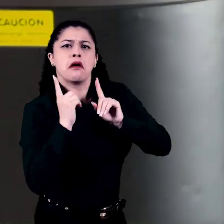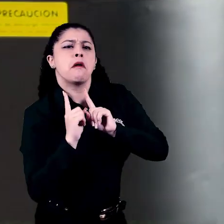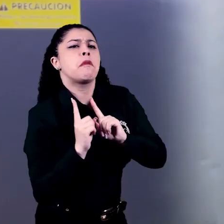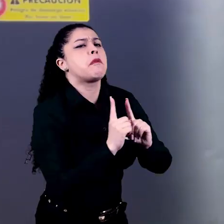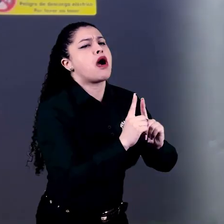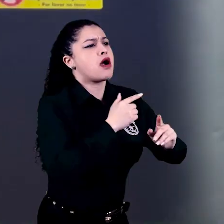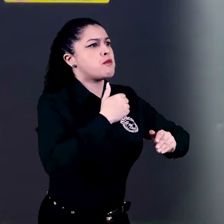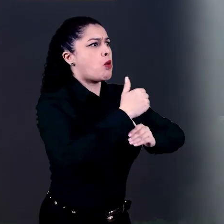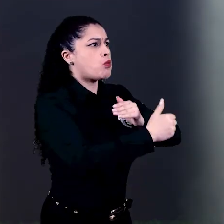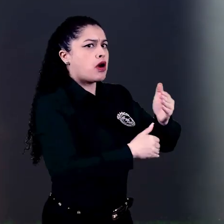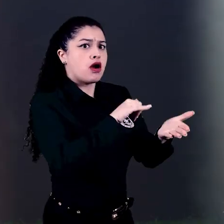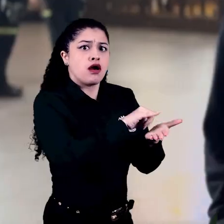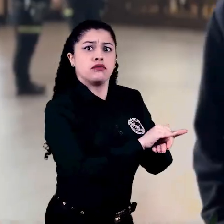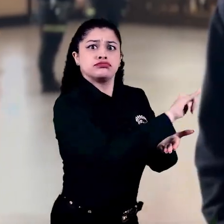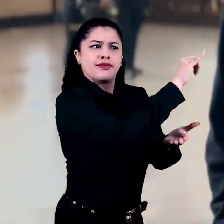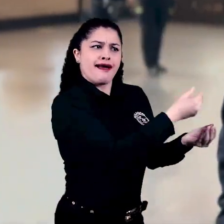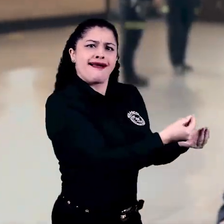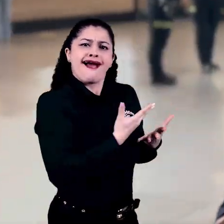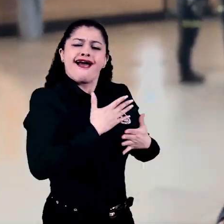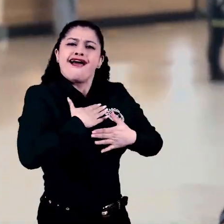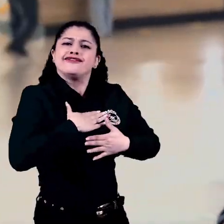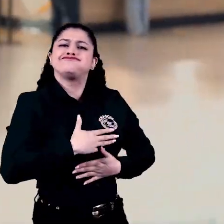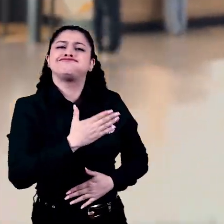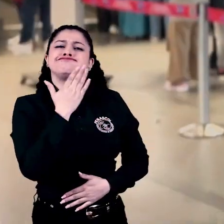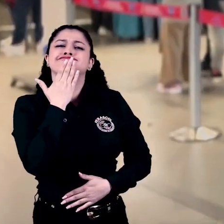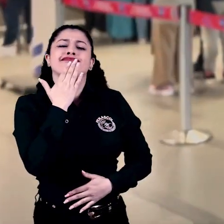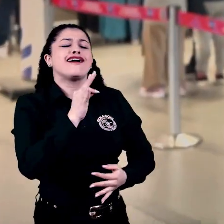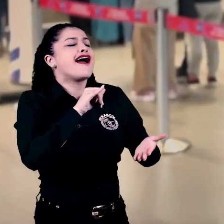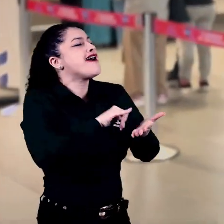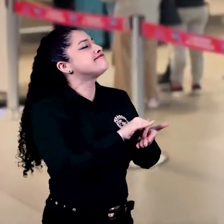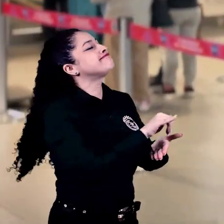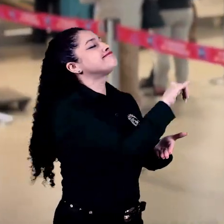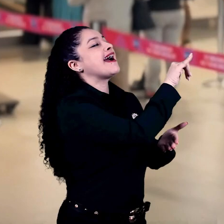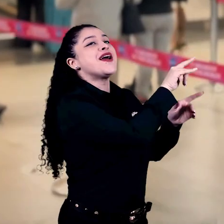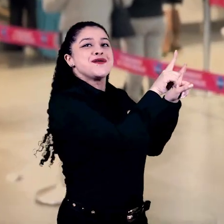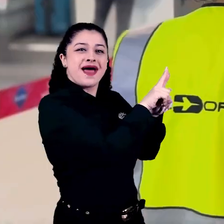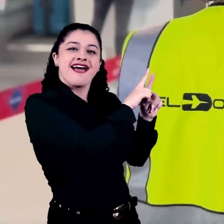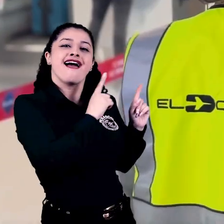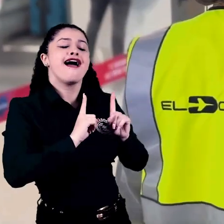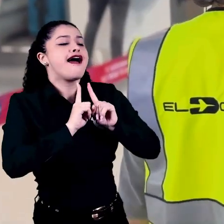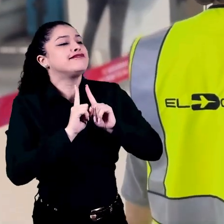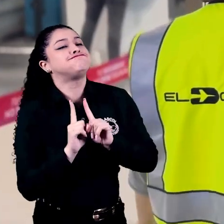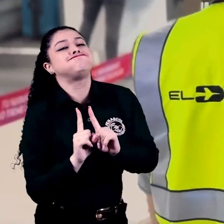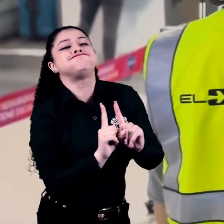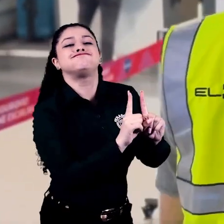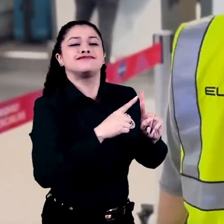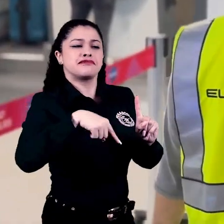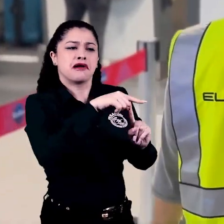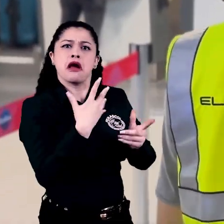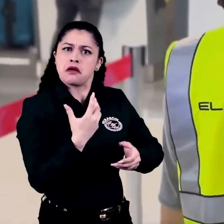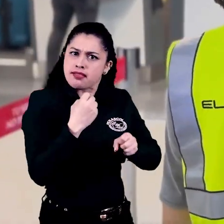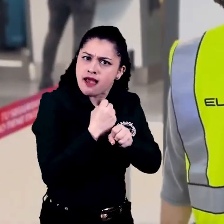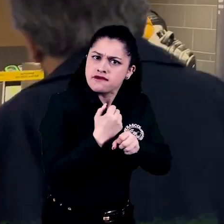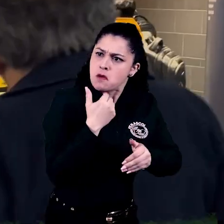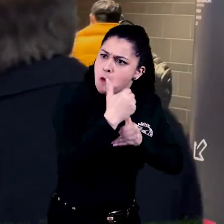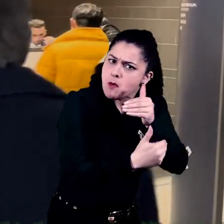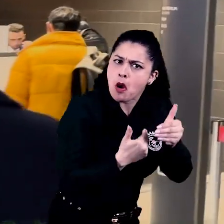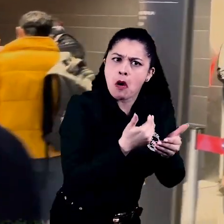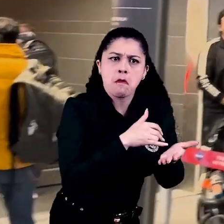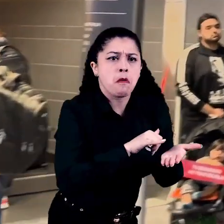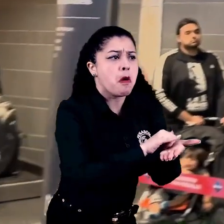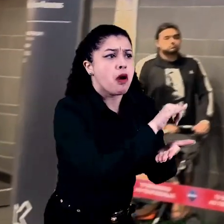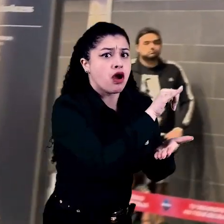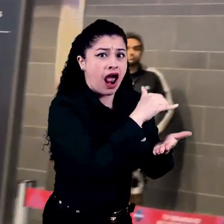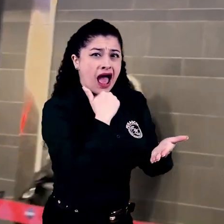procesos aeroportuarios sean tan satisfactorios como la sensación de volar alto. Por eso seguimos trabajando, para que viajar